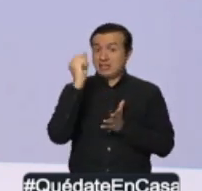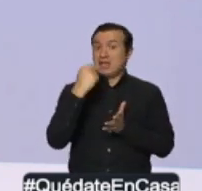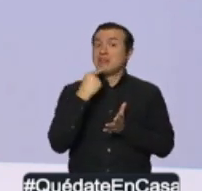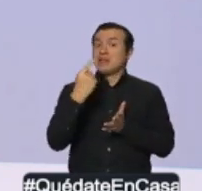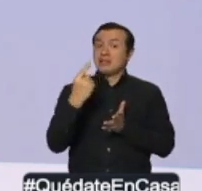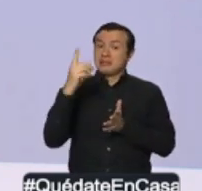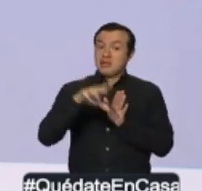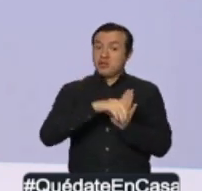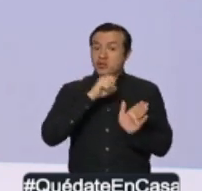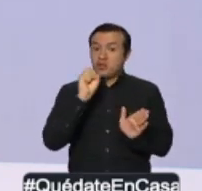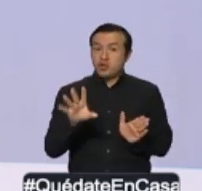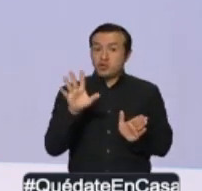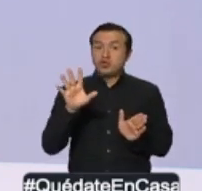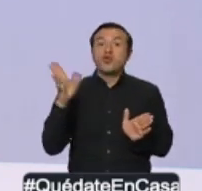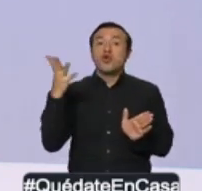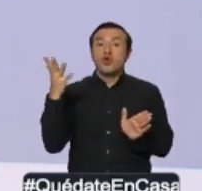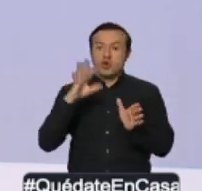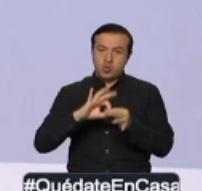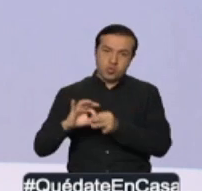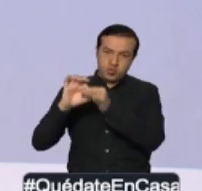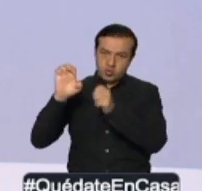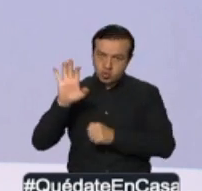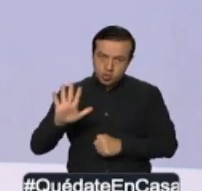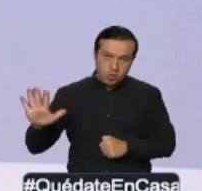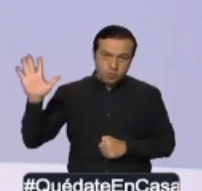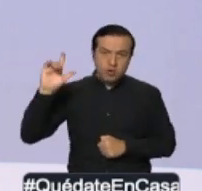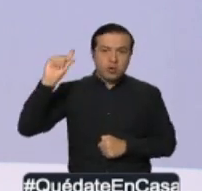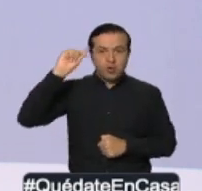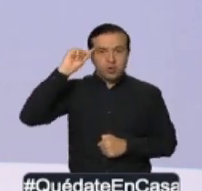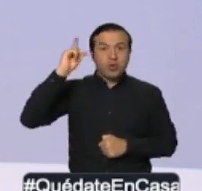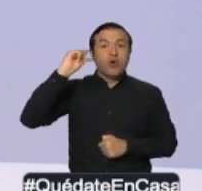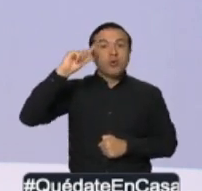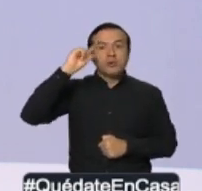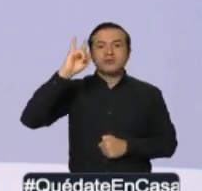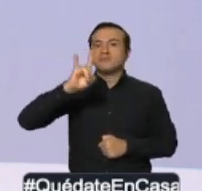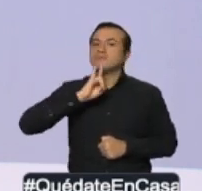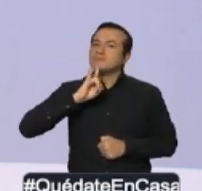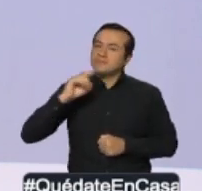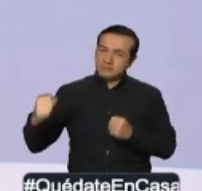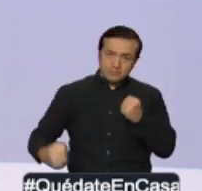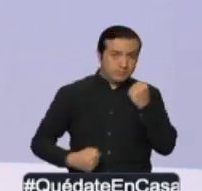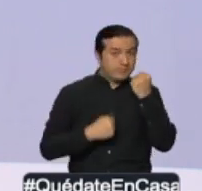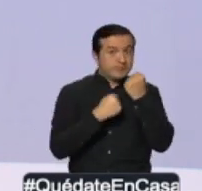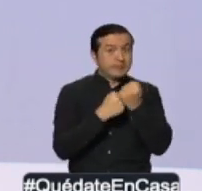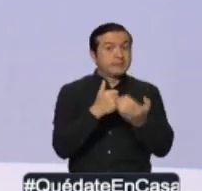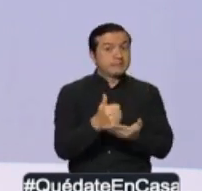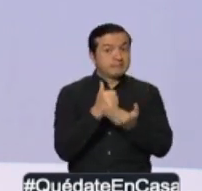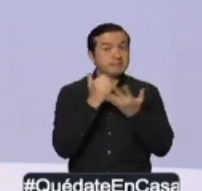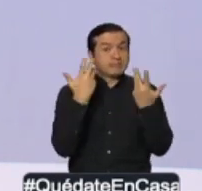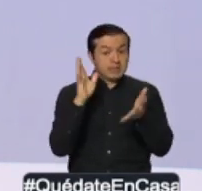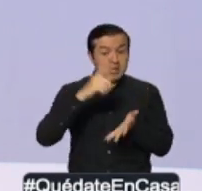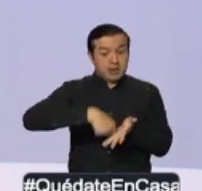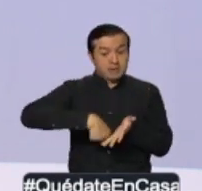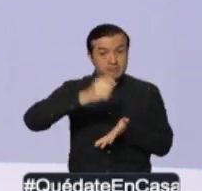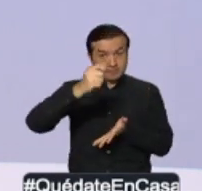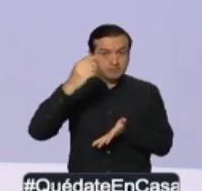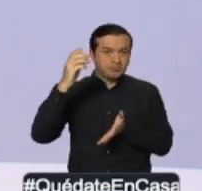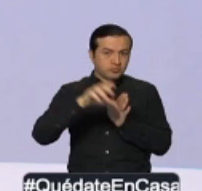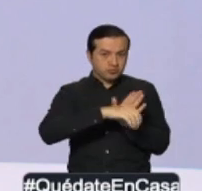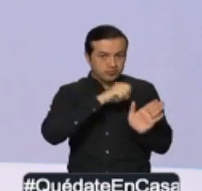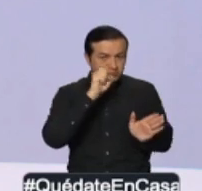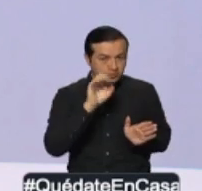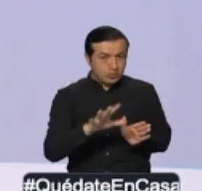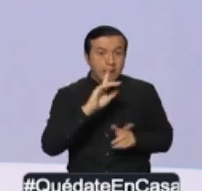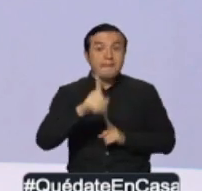donaciones que vienen de la Unión Europea. El gobierno de los Estados Unidos nos está apoyando y ha aprobado otra línea de donación,